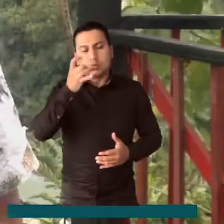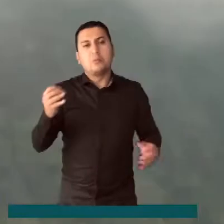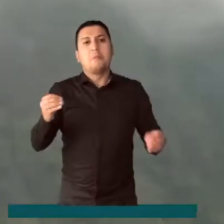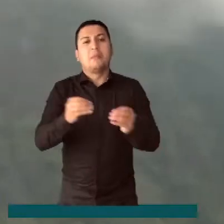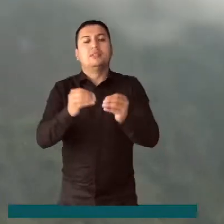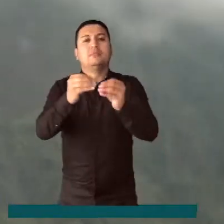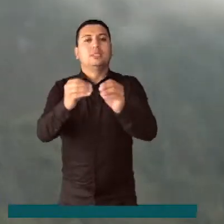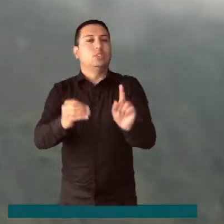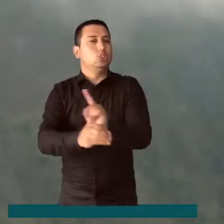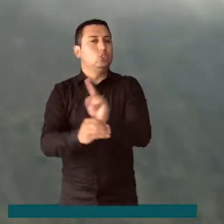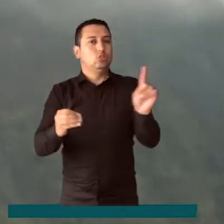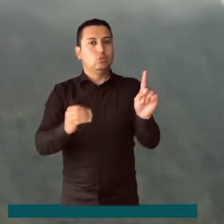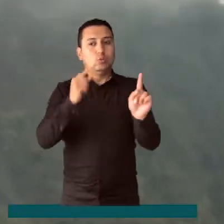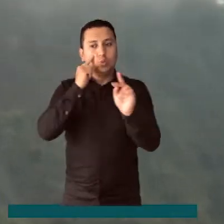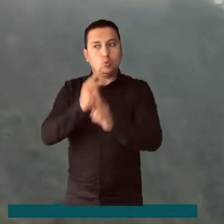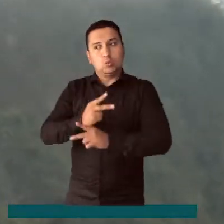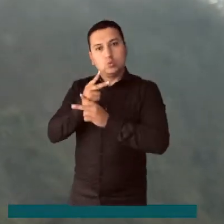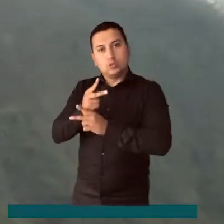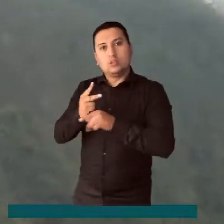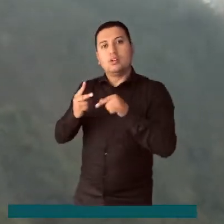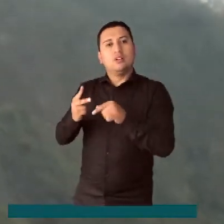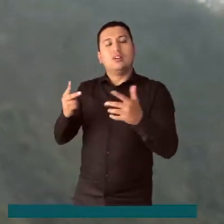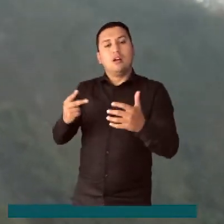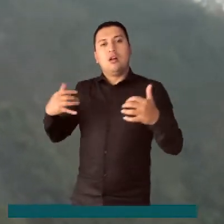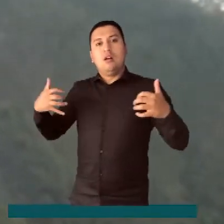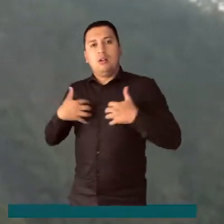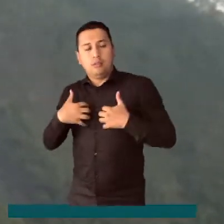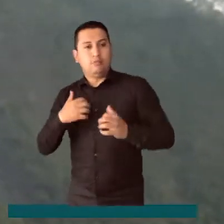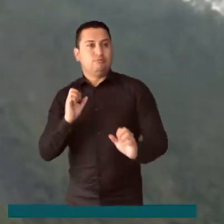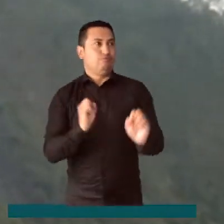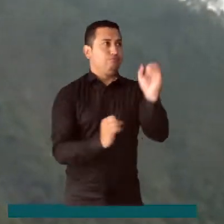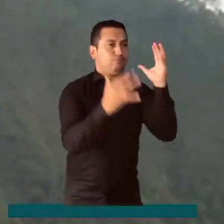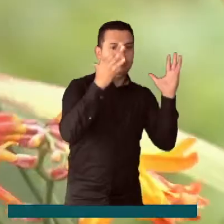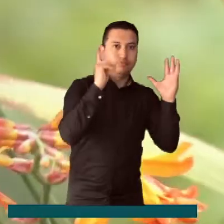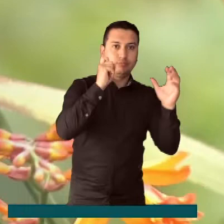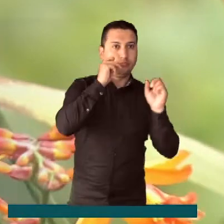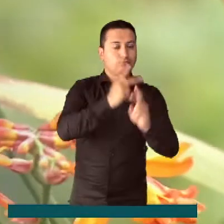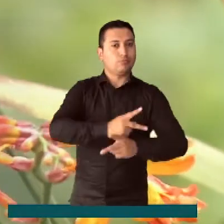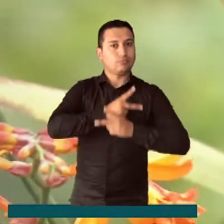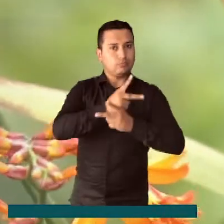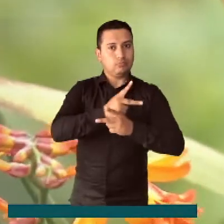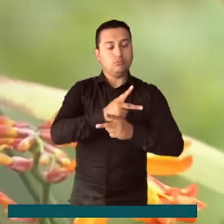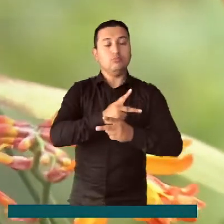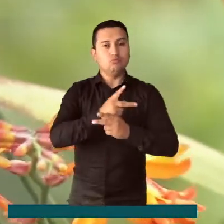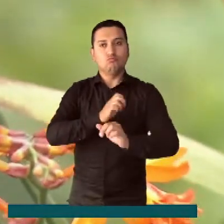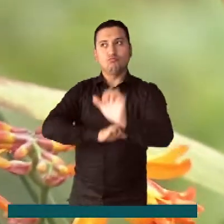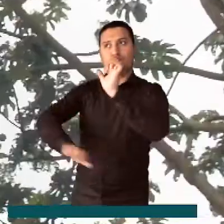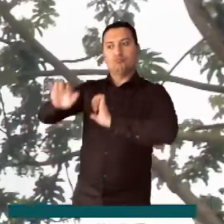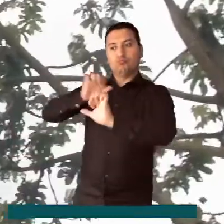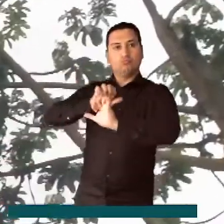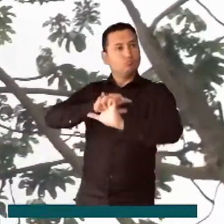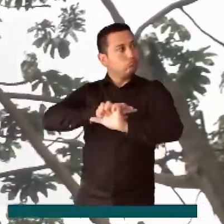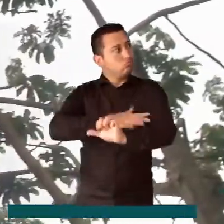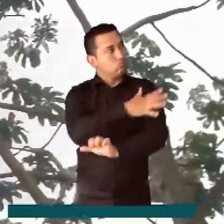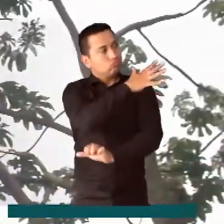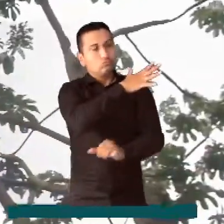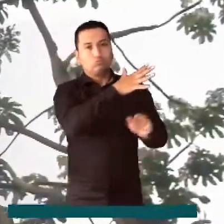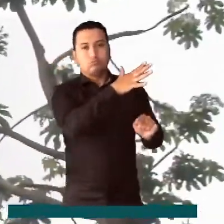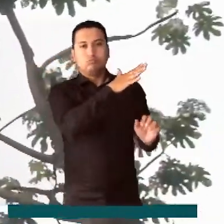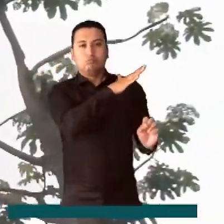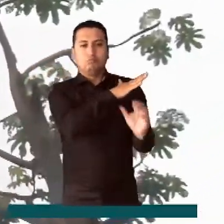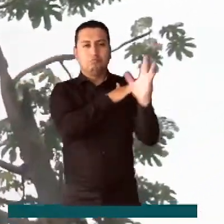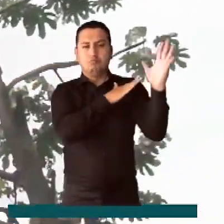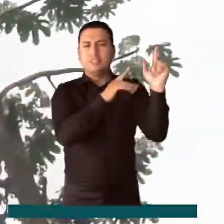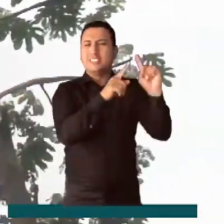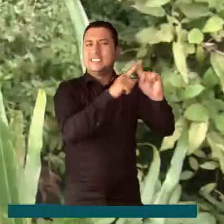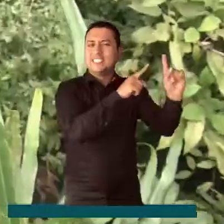la fauna. El fin de esta iniciativa es proteger la biodiversidad de los bosques, donde hay yarumos, helechos, nogales